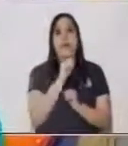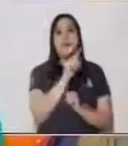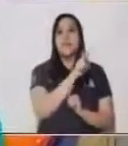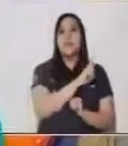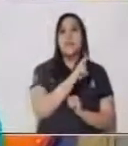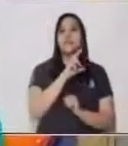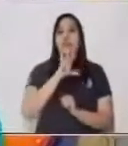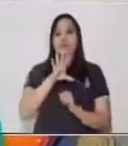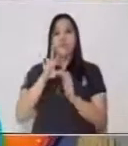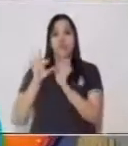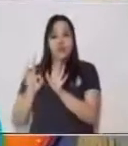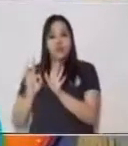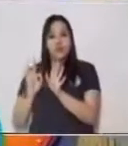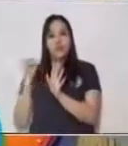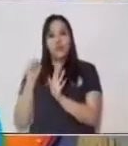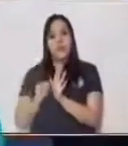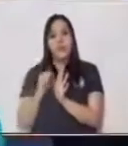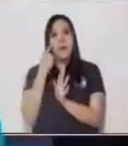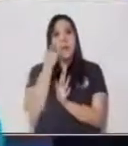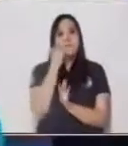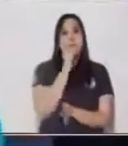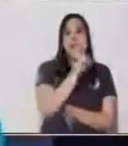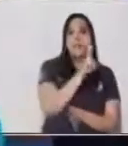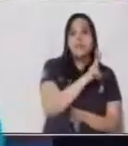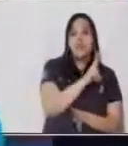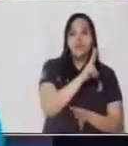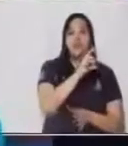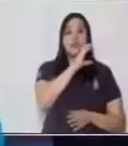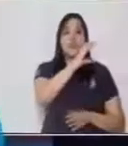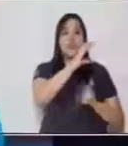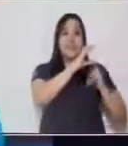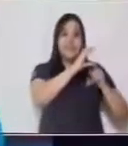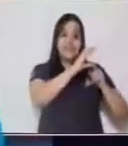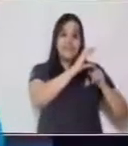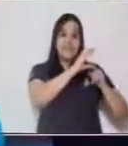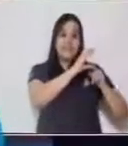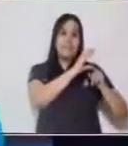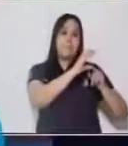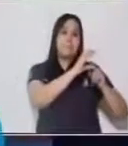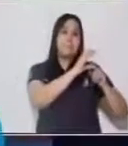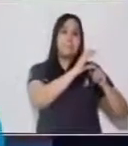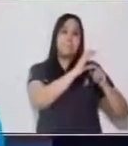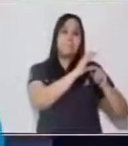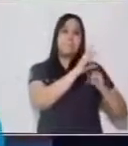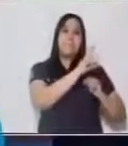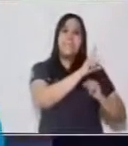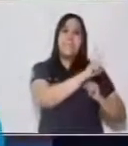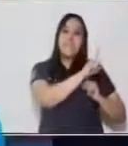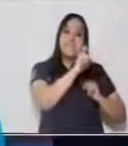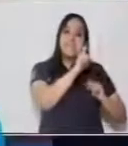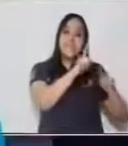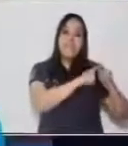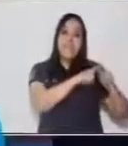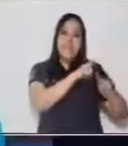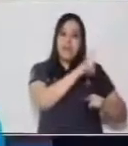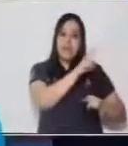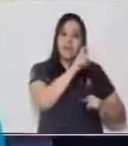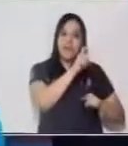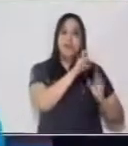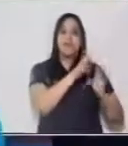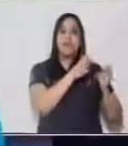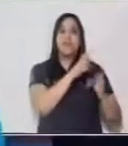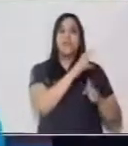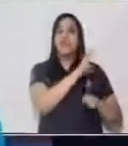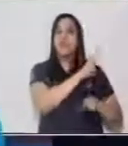centenas. Y sabemos que las centenas es multiplicado por 100. Entonces, acá